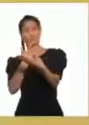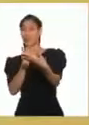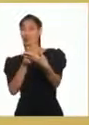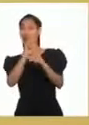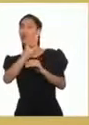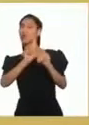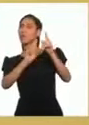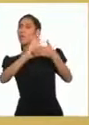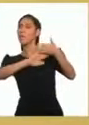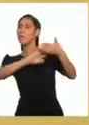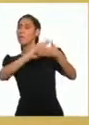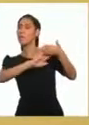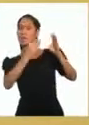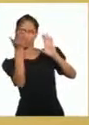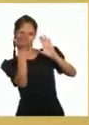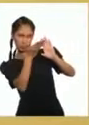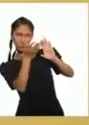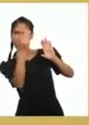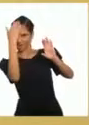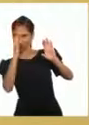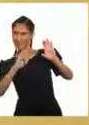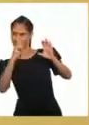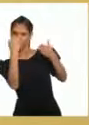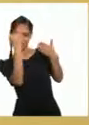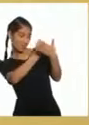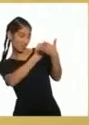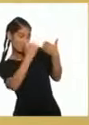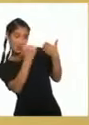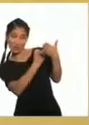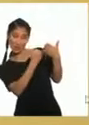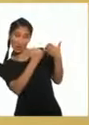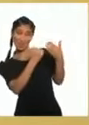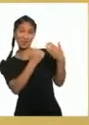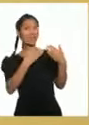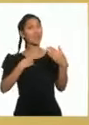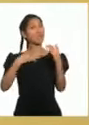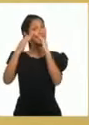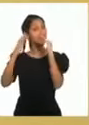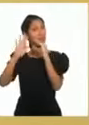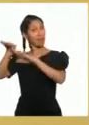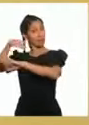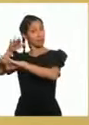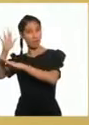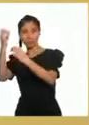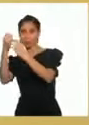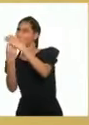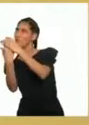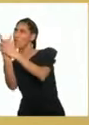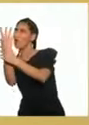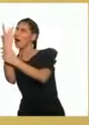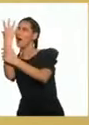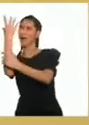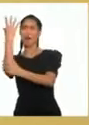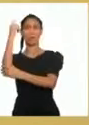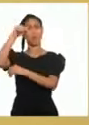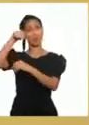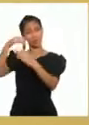Para dibujar El árbol De mi casa Y los voy a echar Al tacho De basura